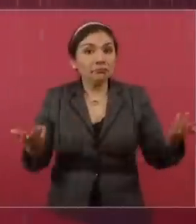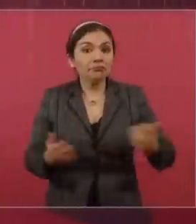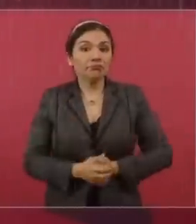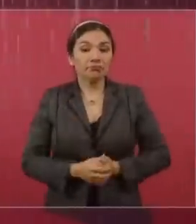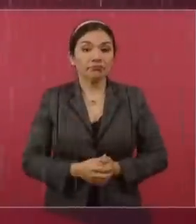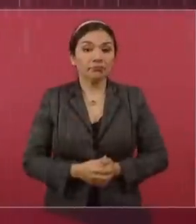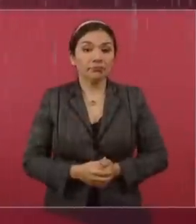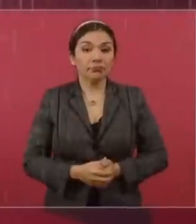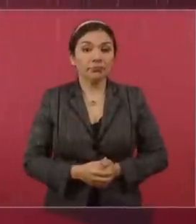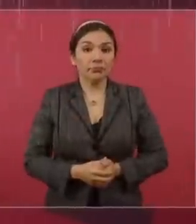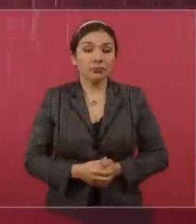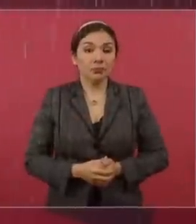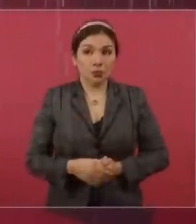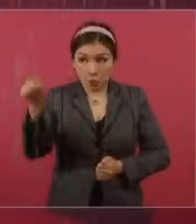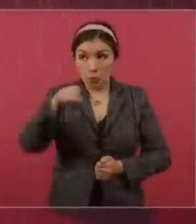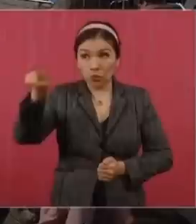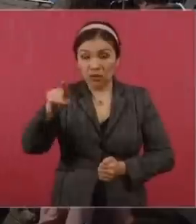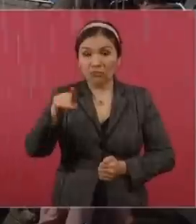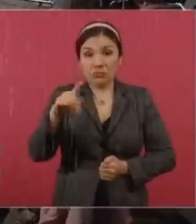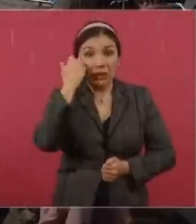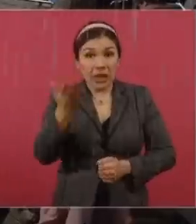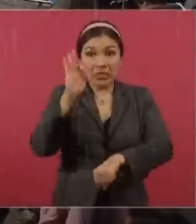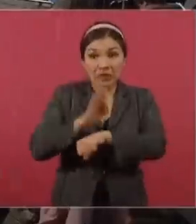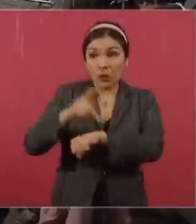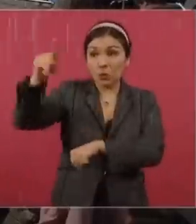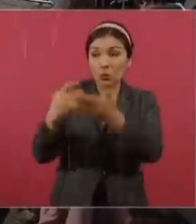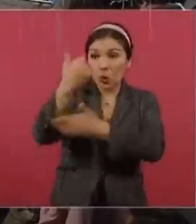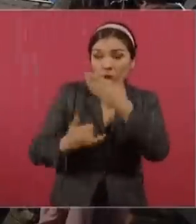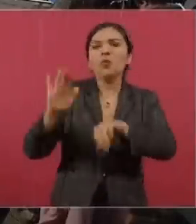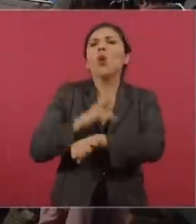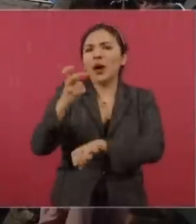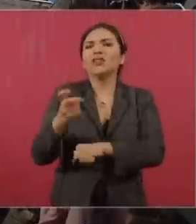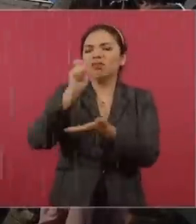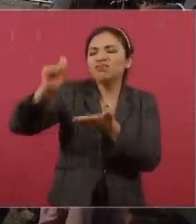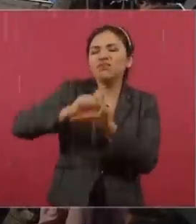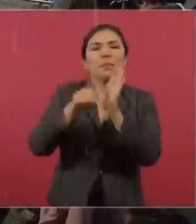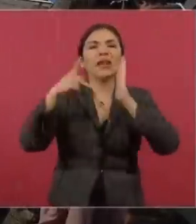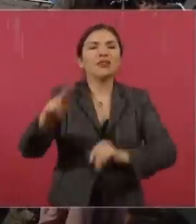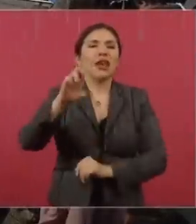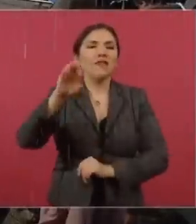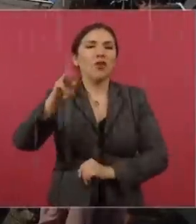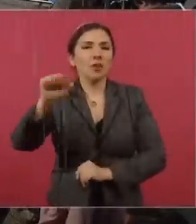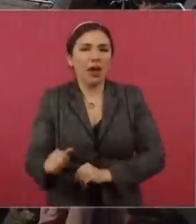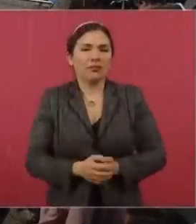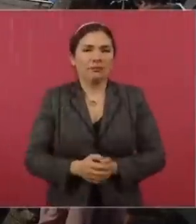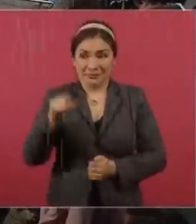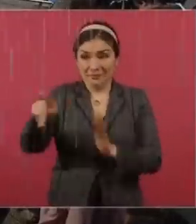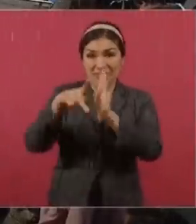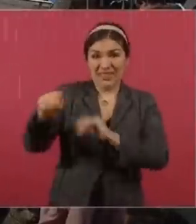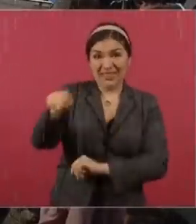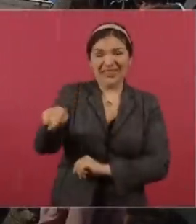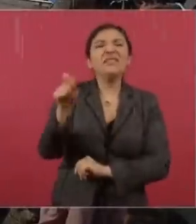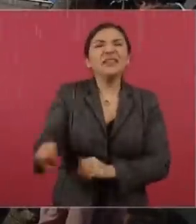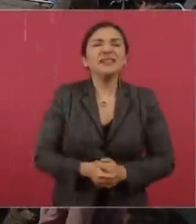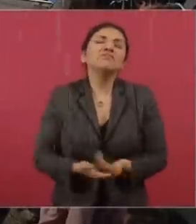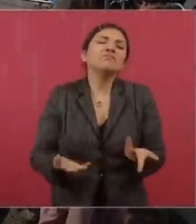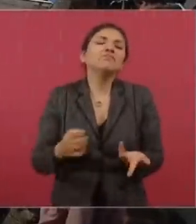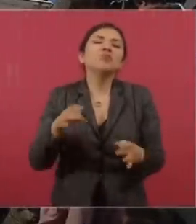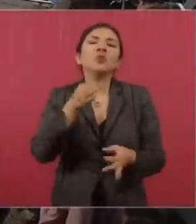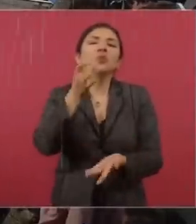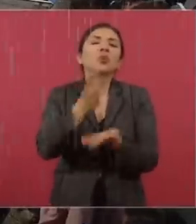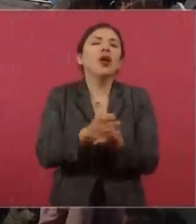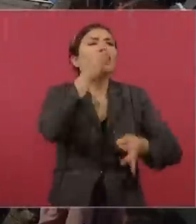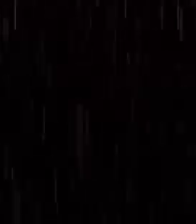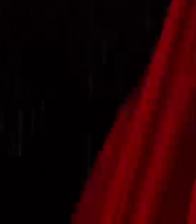como misión defender un proyecto, por eso escriben el Reforma. ¿Qué es ese periódico? Pues un boletín